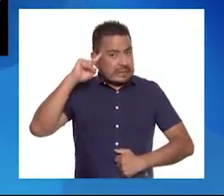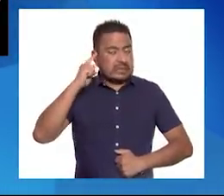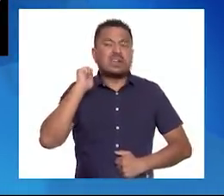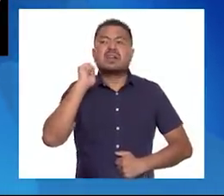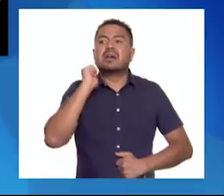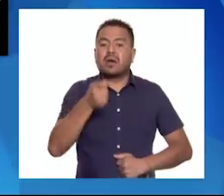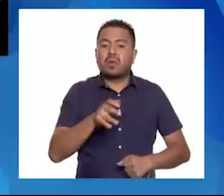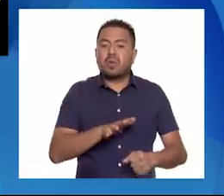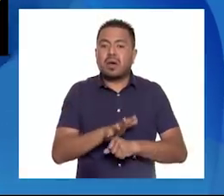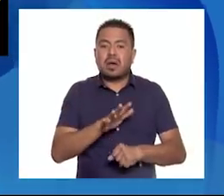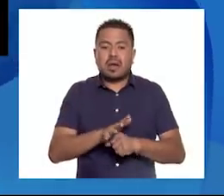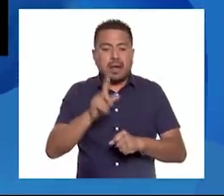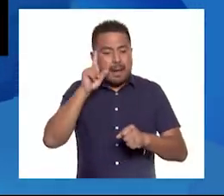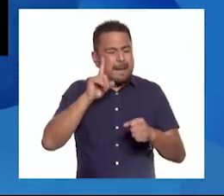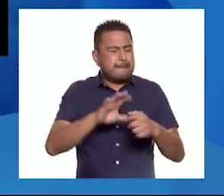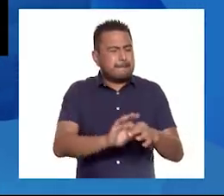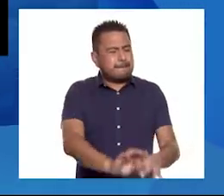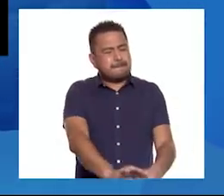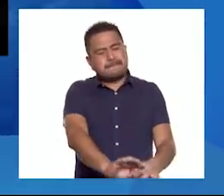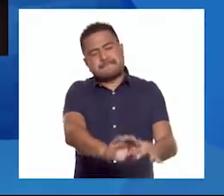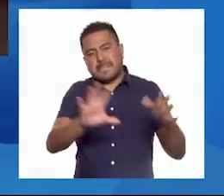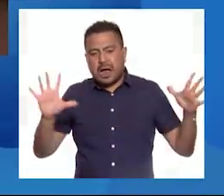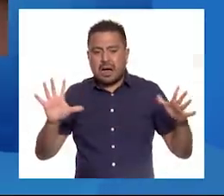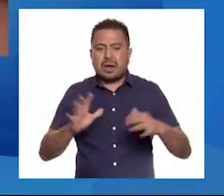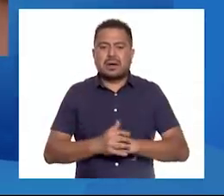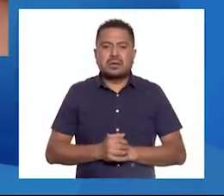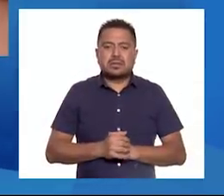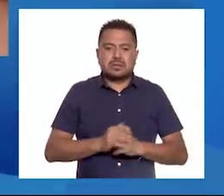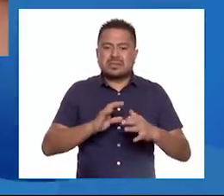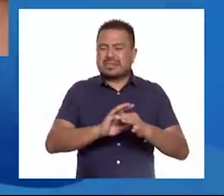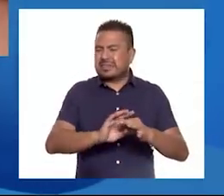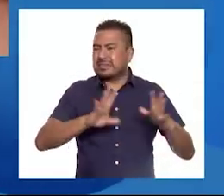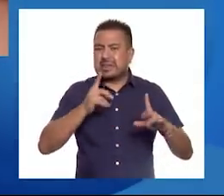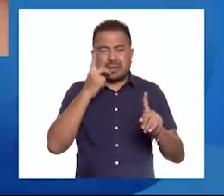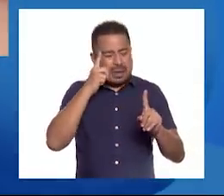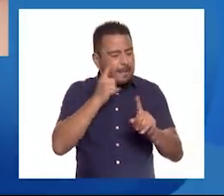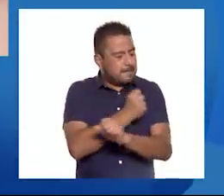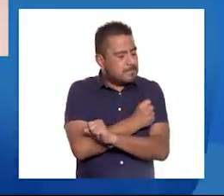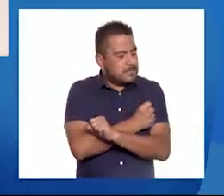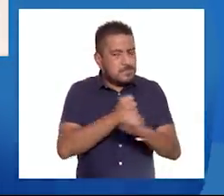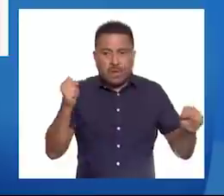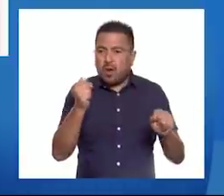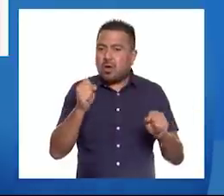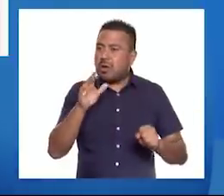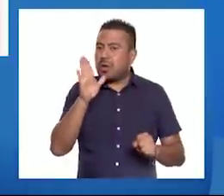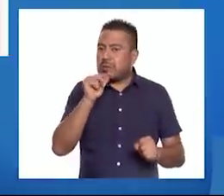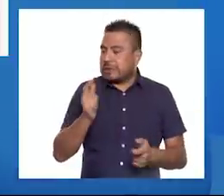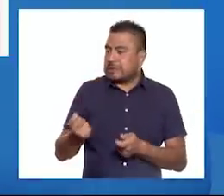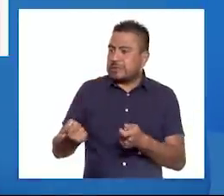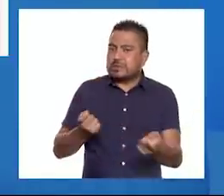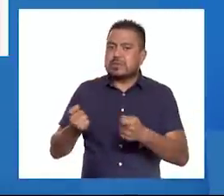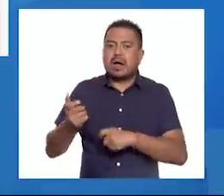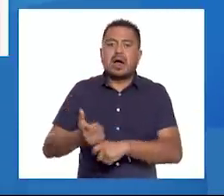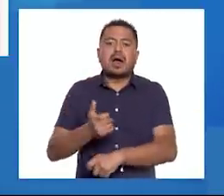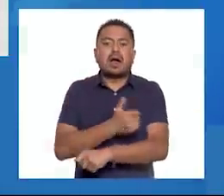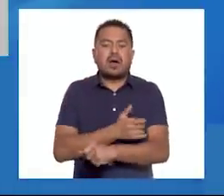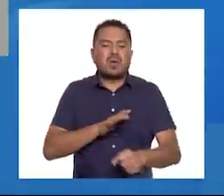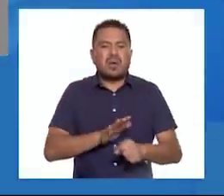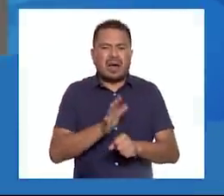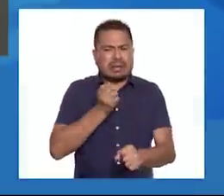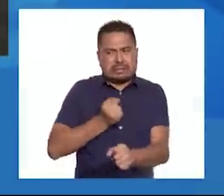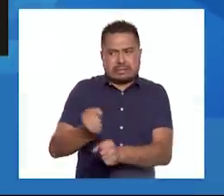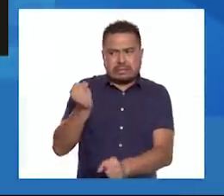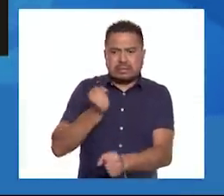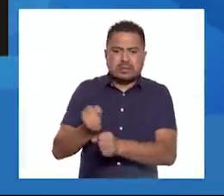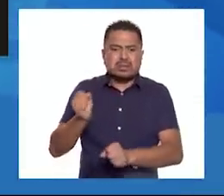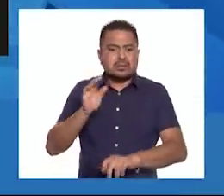que son la ira y la furia. La ira es un estallido emocional incontrolable que viene acompañada de violencia,